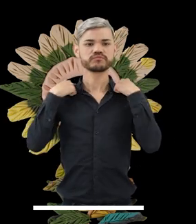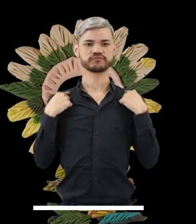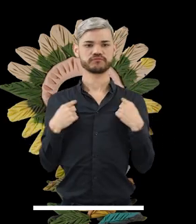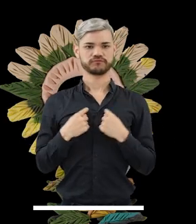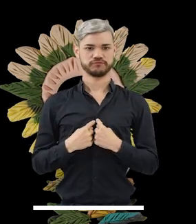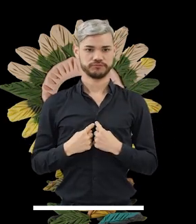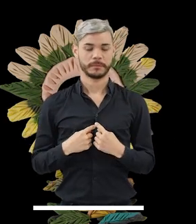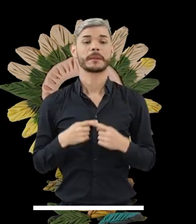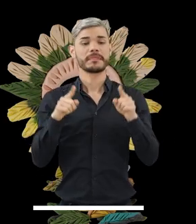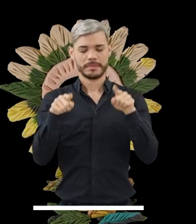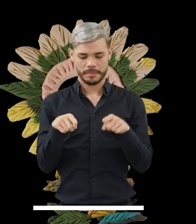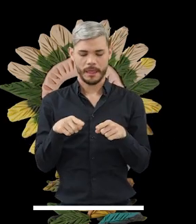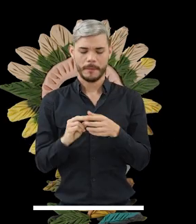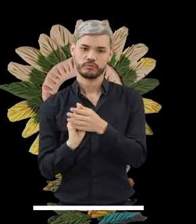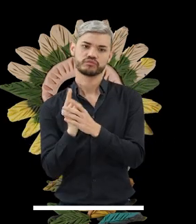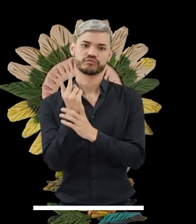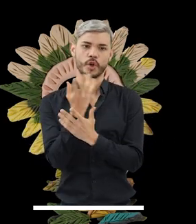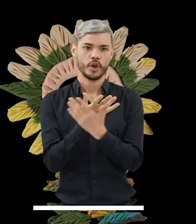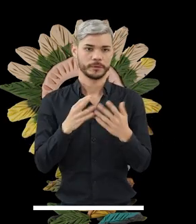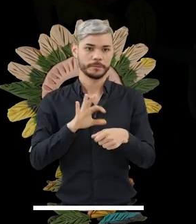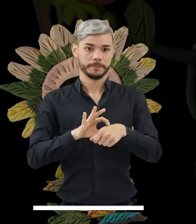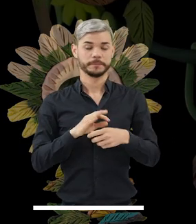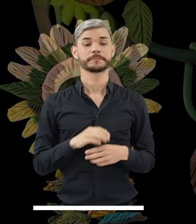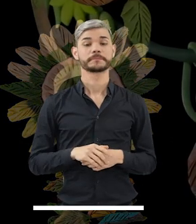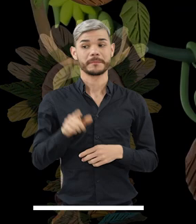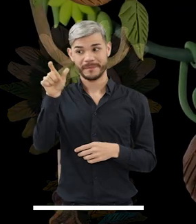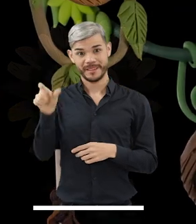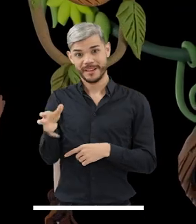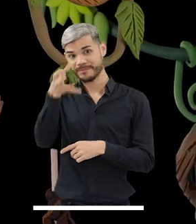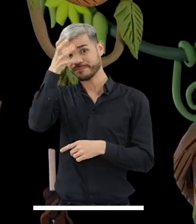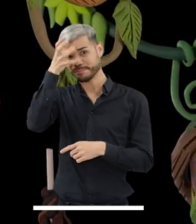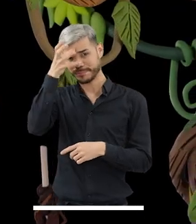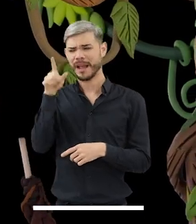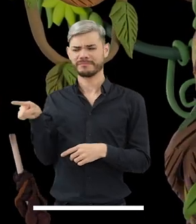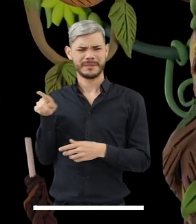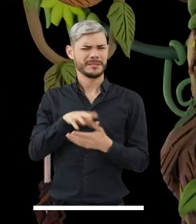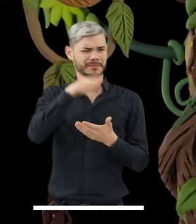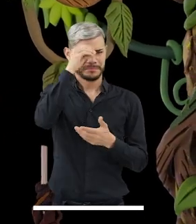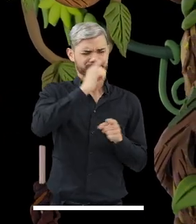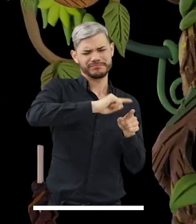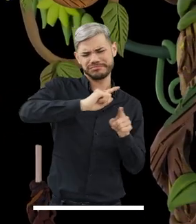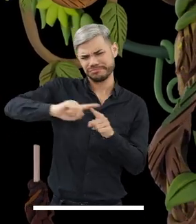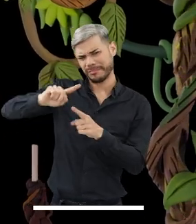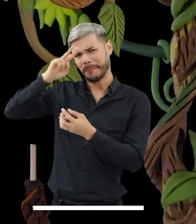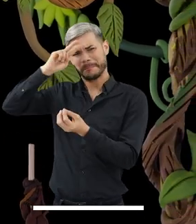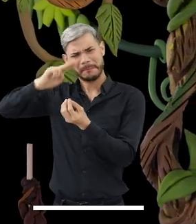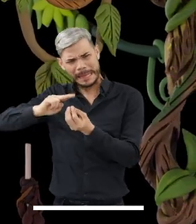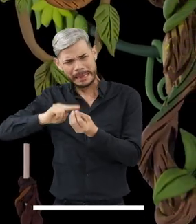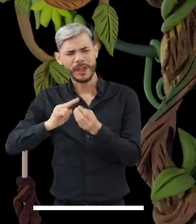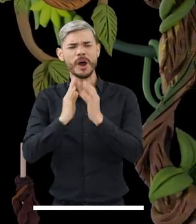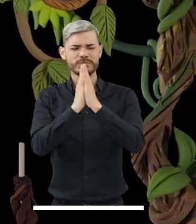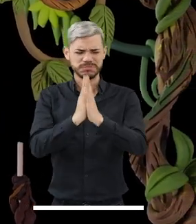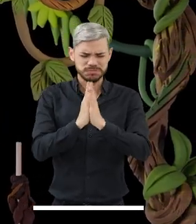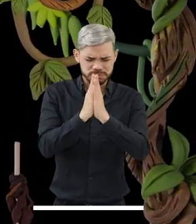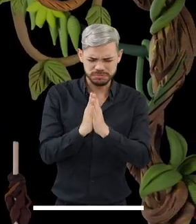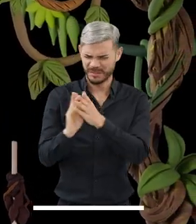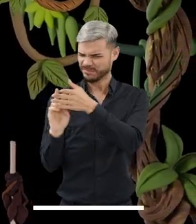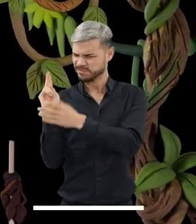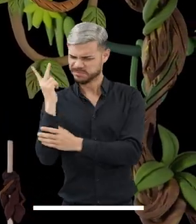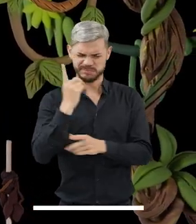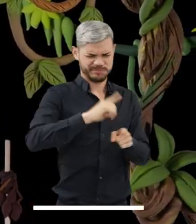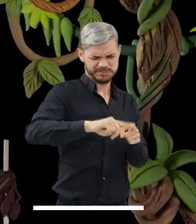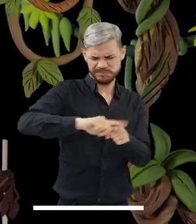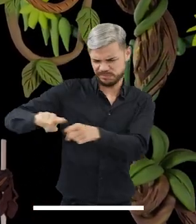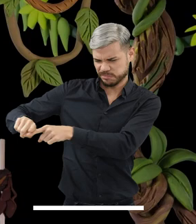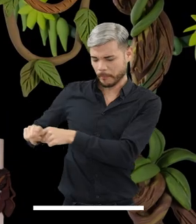colgados al cuello y plantas medicinales. El sabedor, como guardián de la memoria del grupo, suele aprender innumerables mitos,